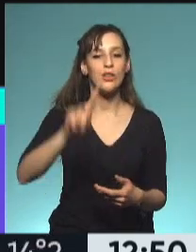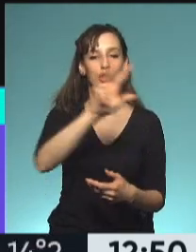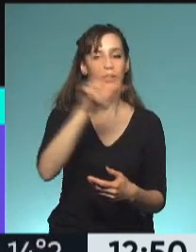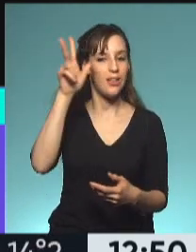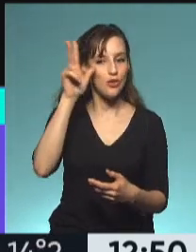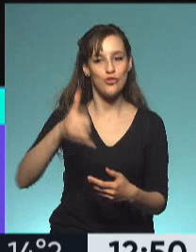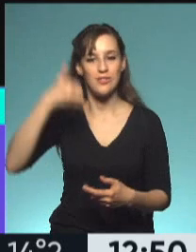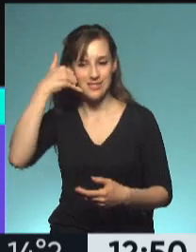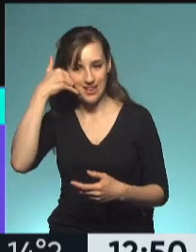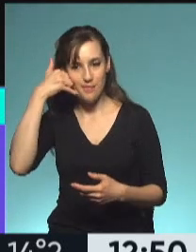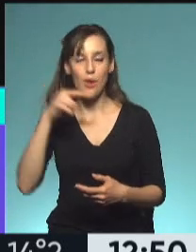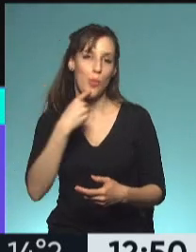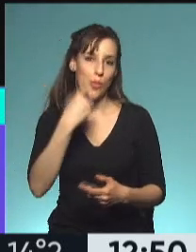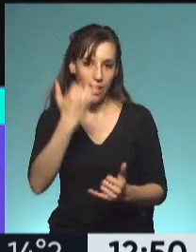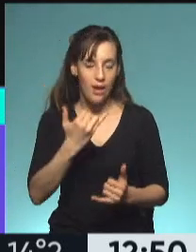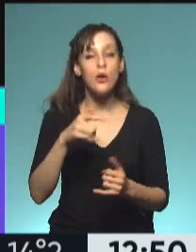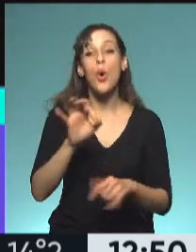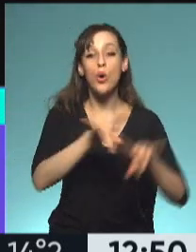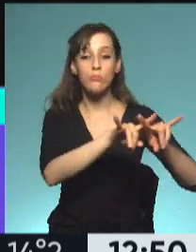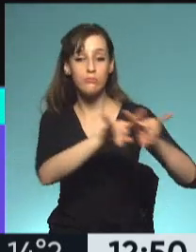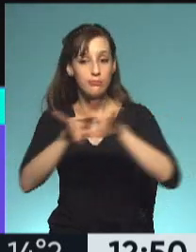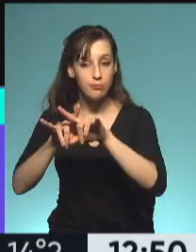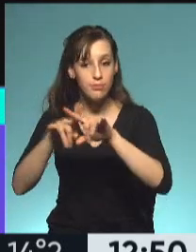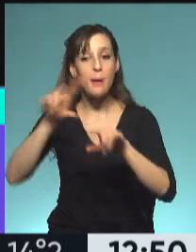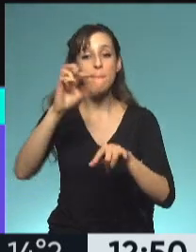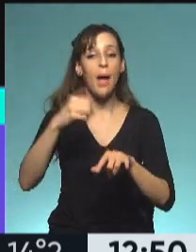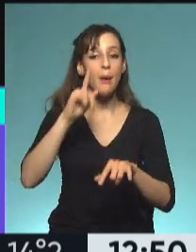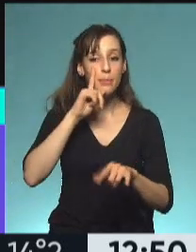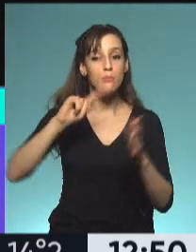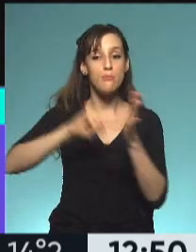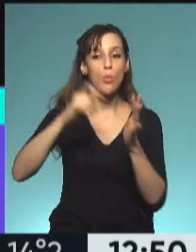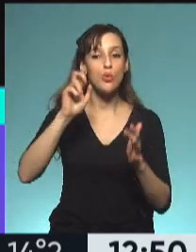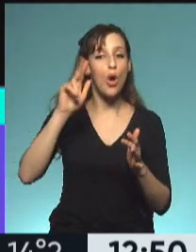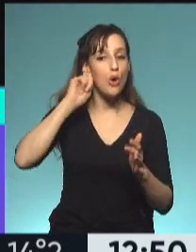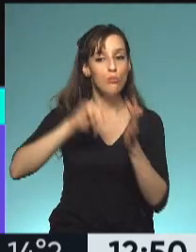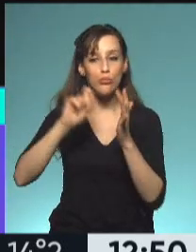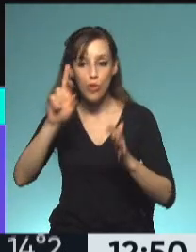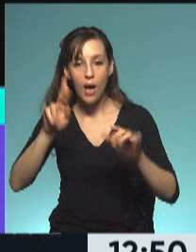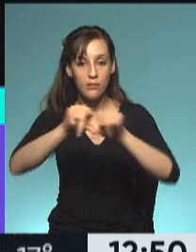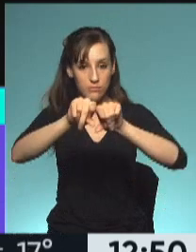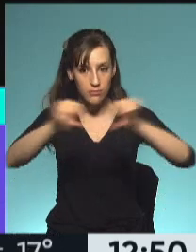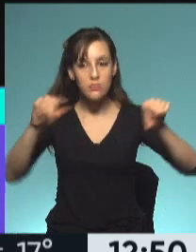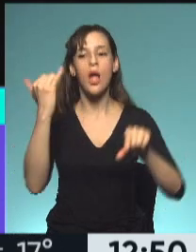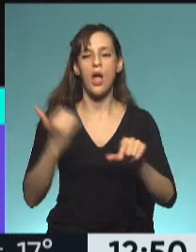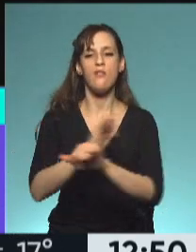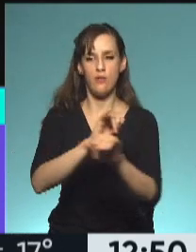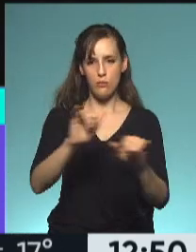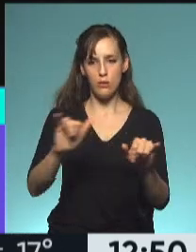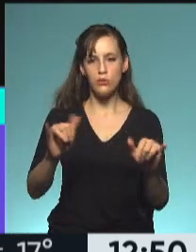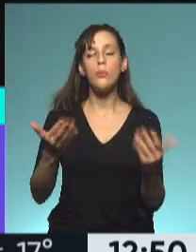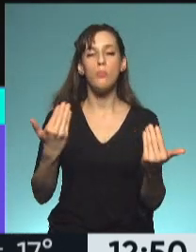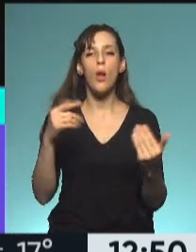Escucha al 138. En la página web hay un montón de información. También allí está disponible la posibilidad de